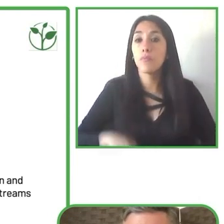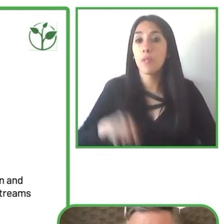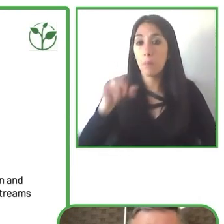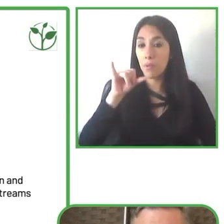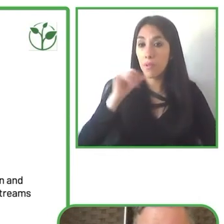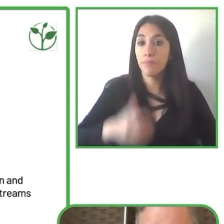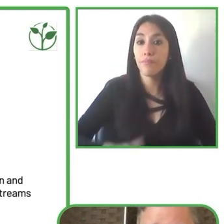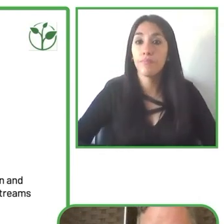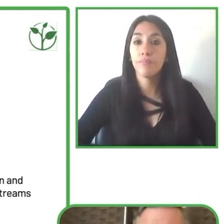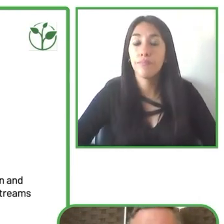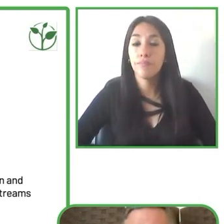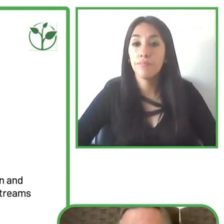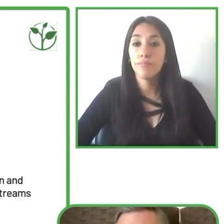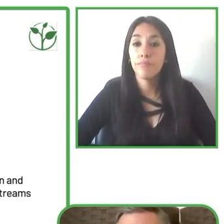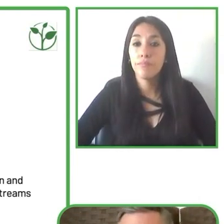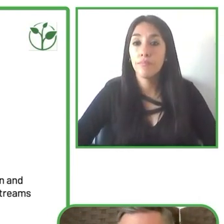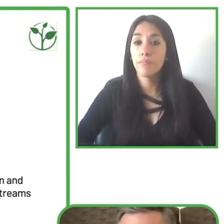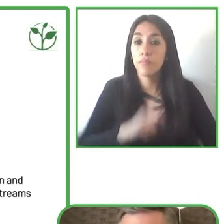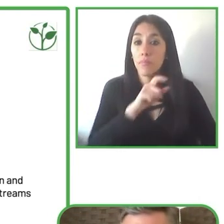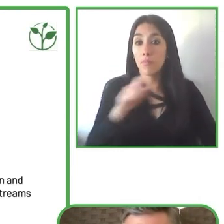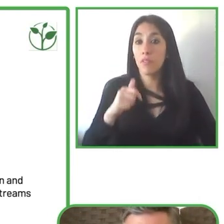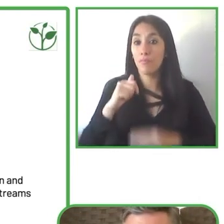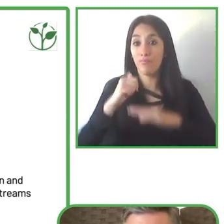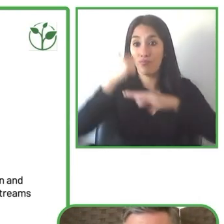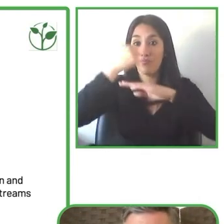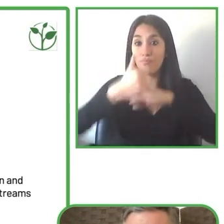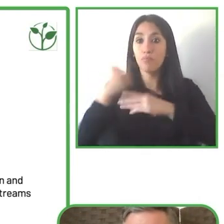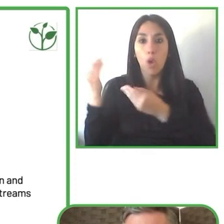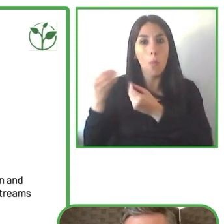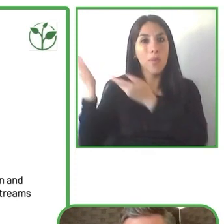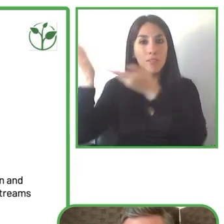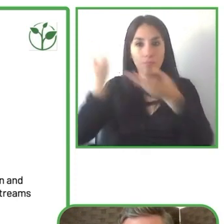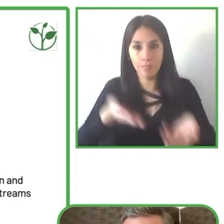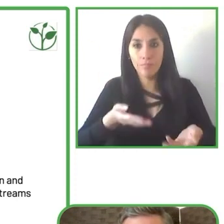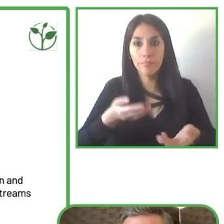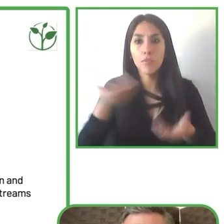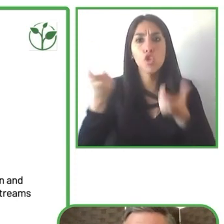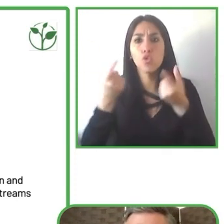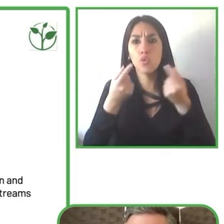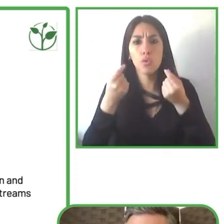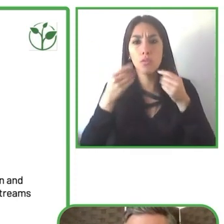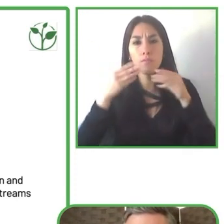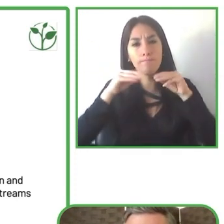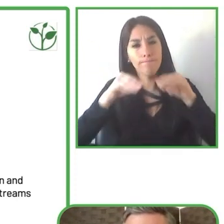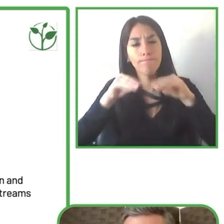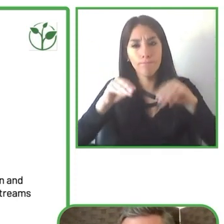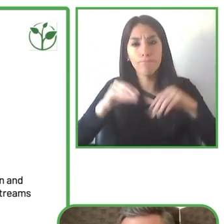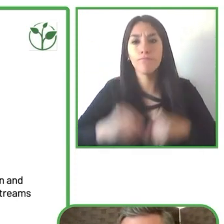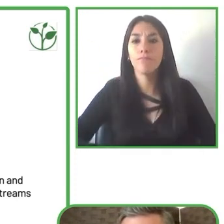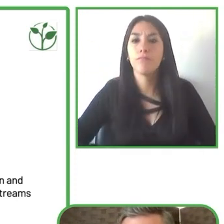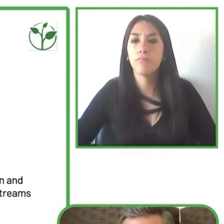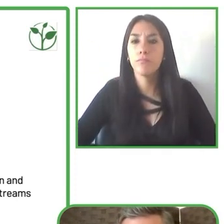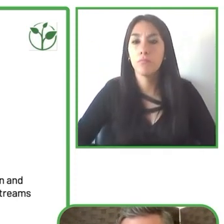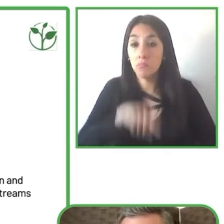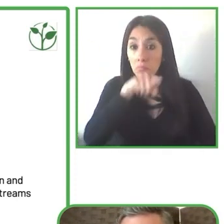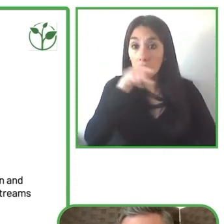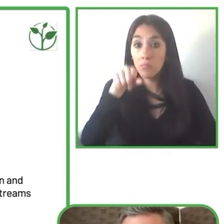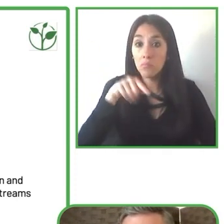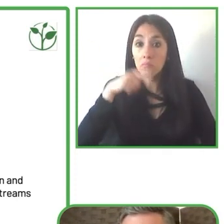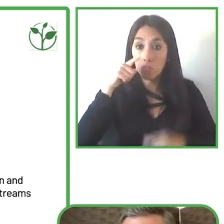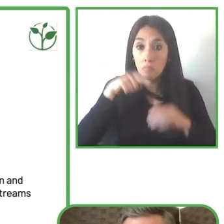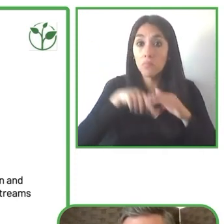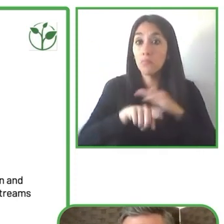y obtener acceso a esta capacitación sobre accesibilidad y TV también es otra organización que